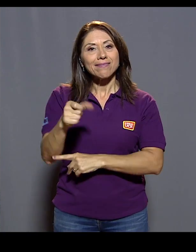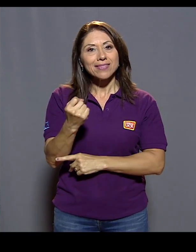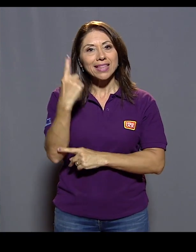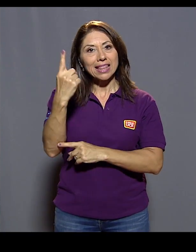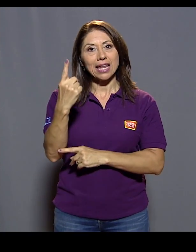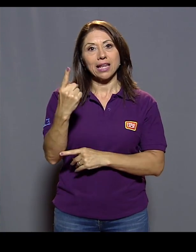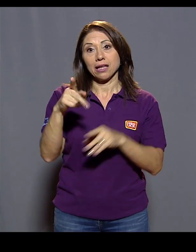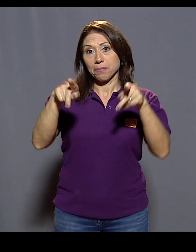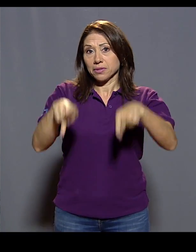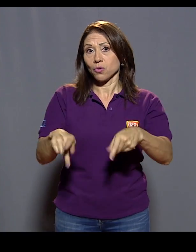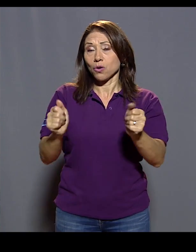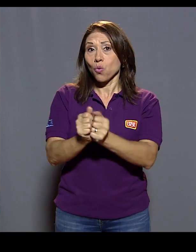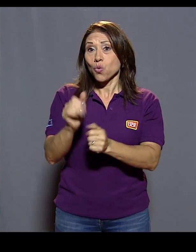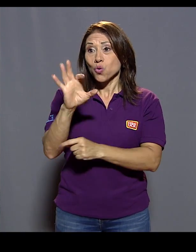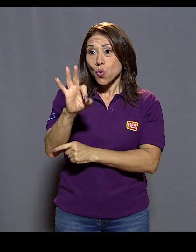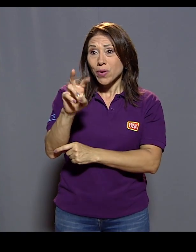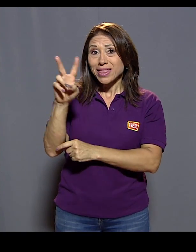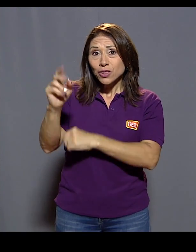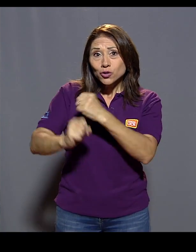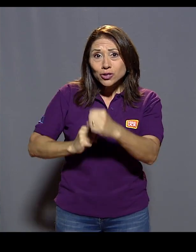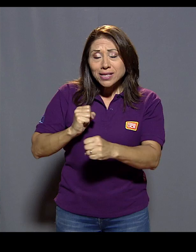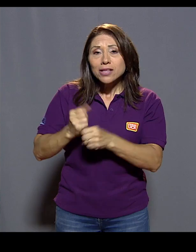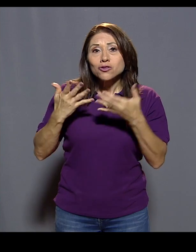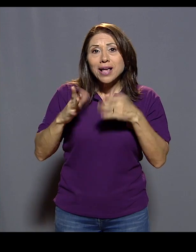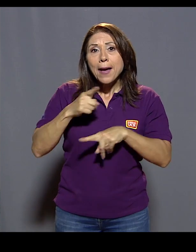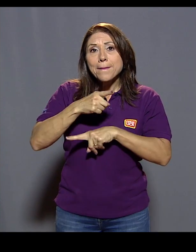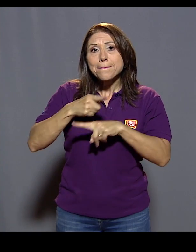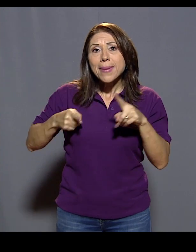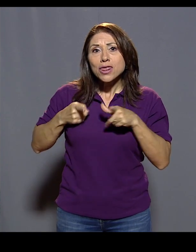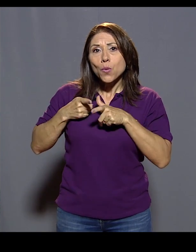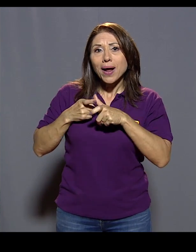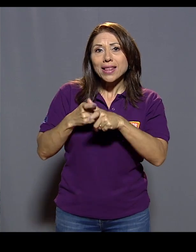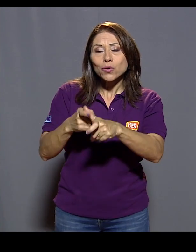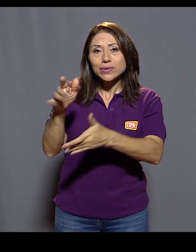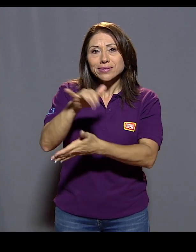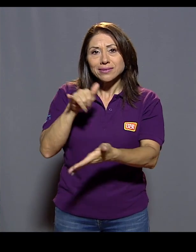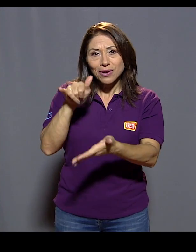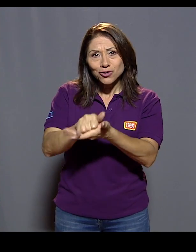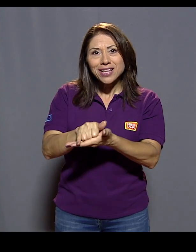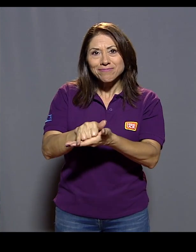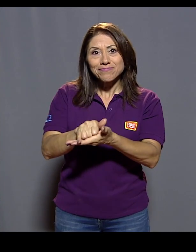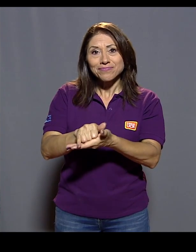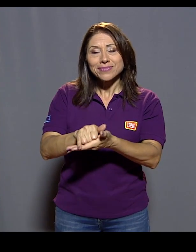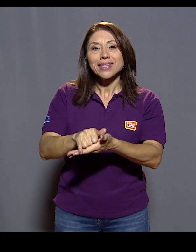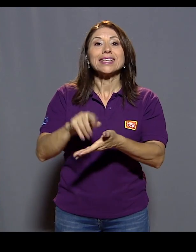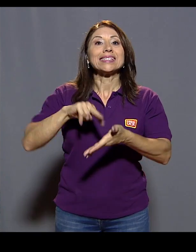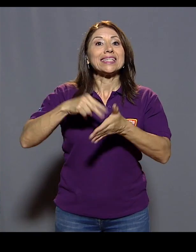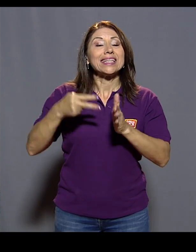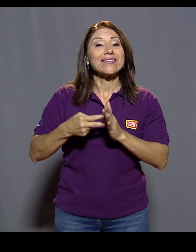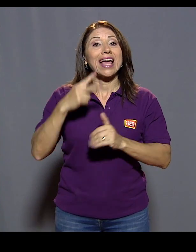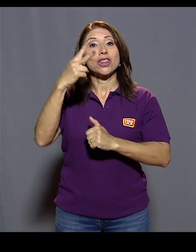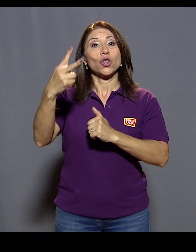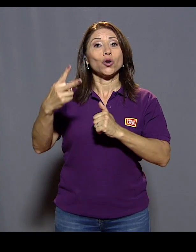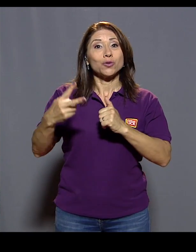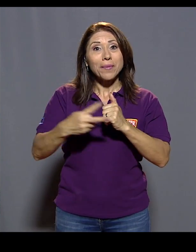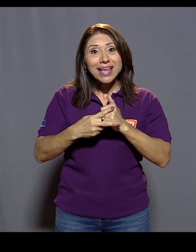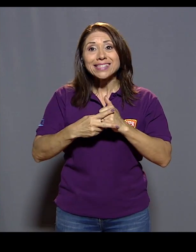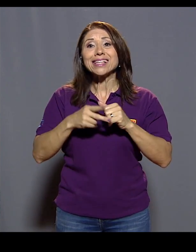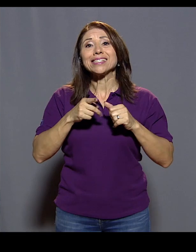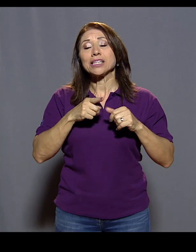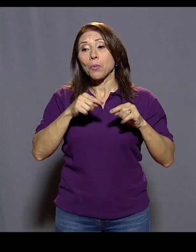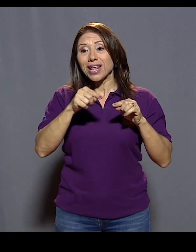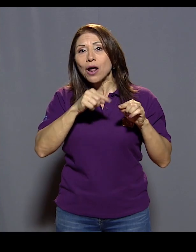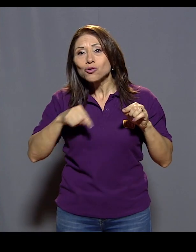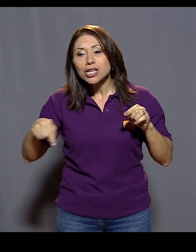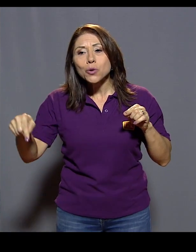circuito, decir, le dio dos veces la vuelta al circuito, una topografía complicada, un clima que también no fue el mejor porque por